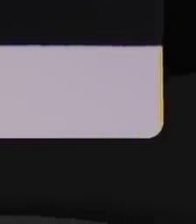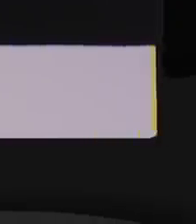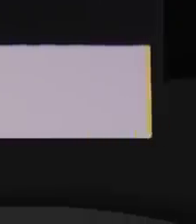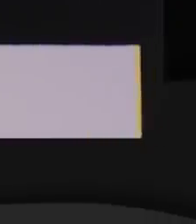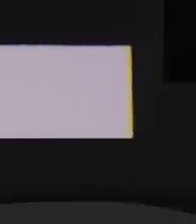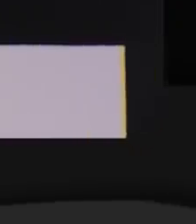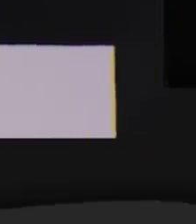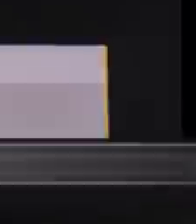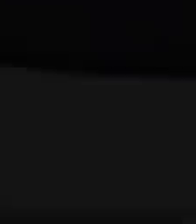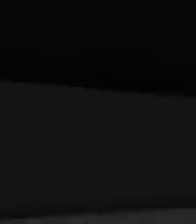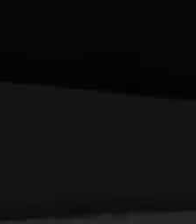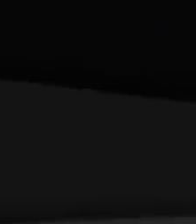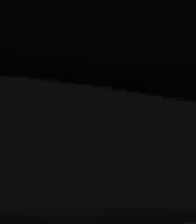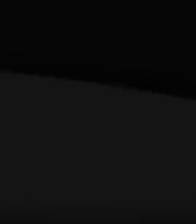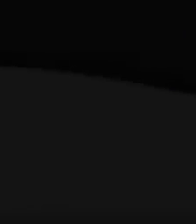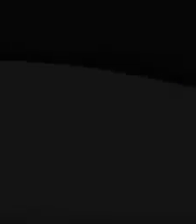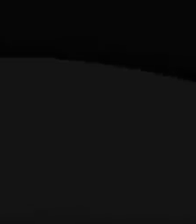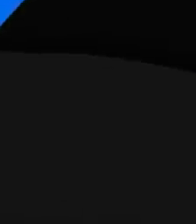tome control de su vida.